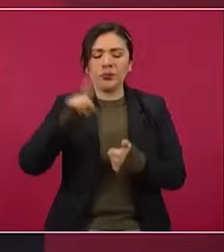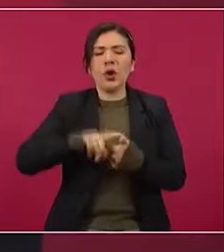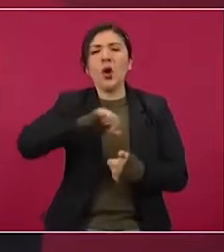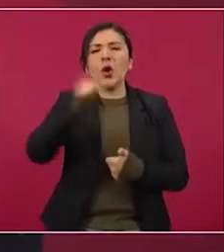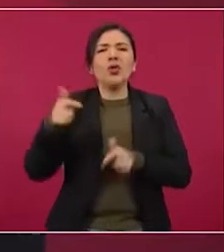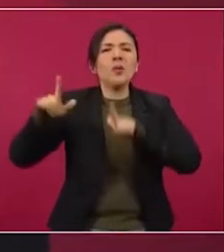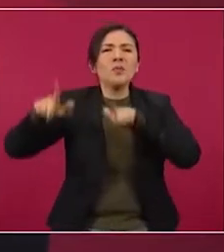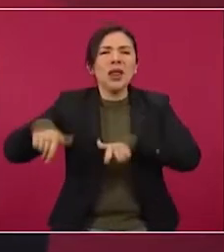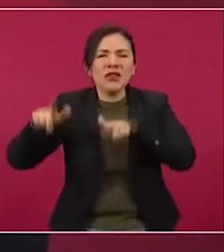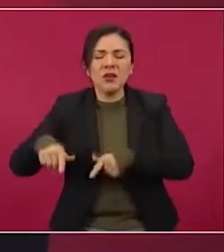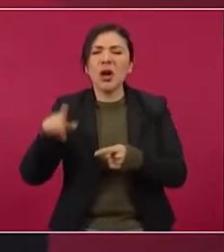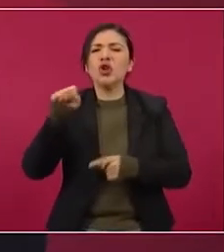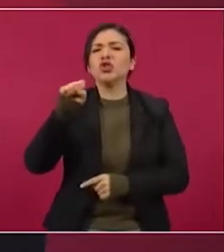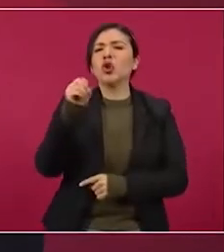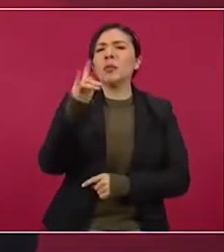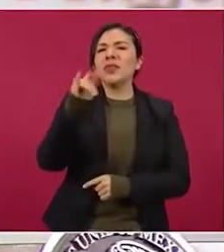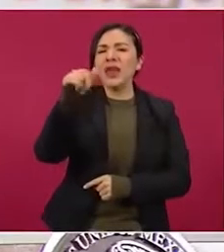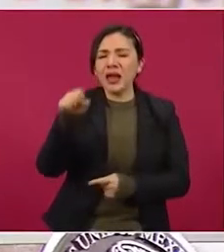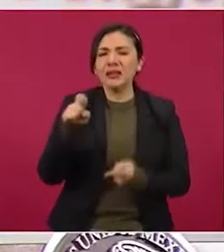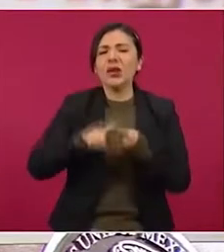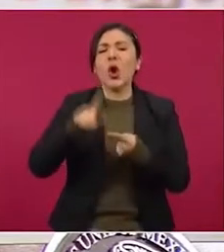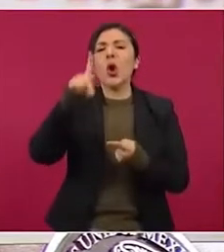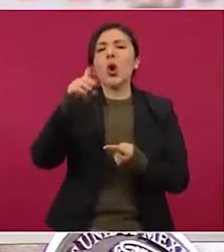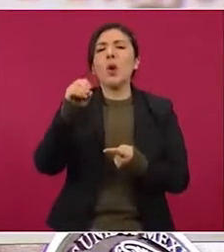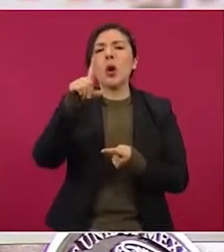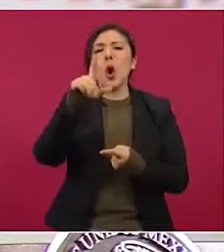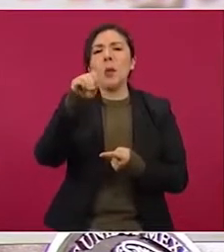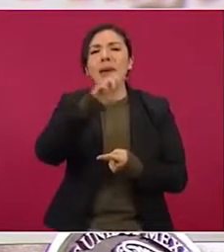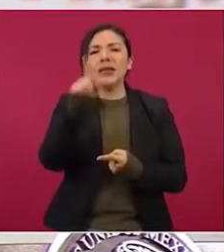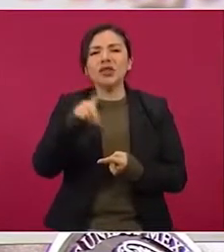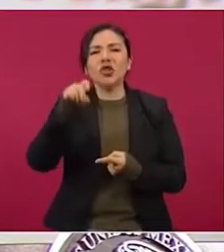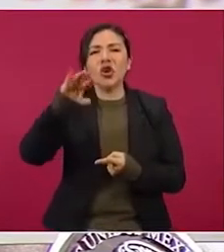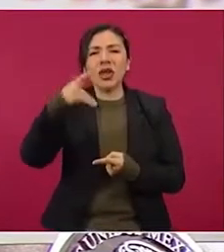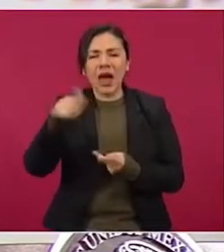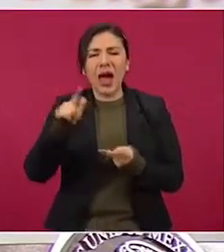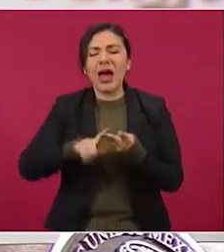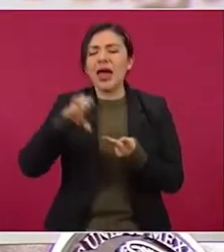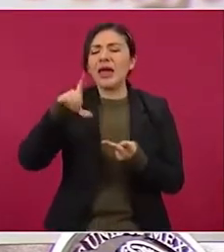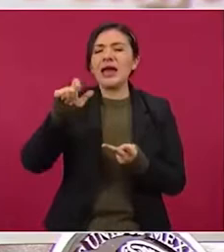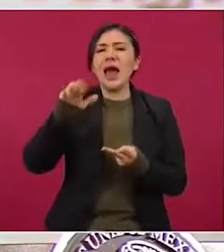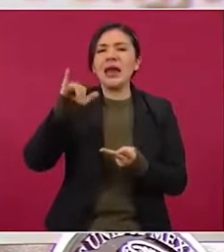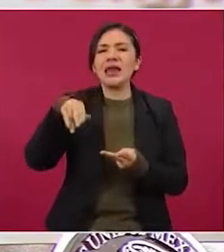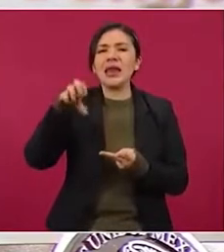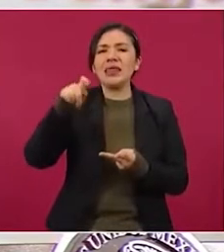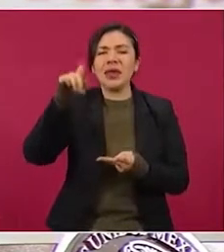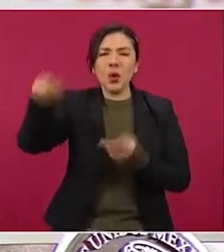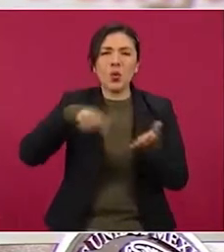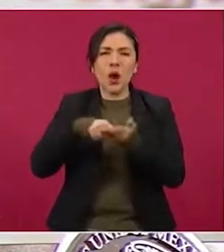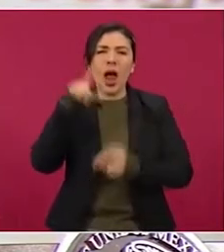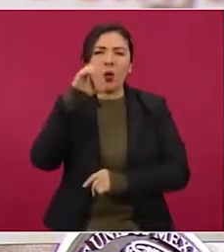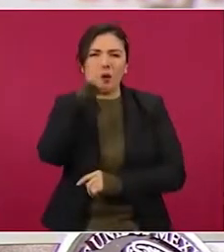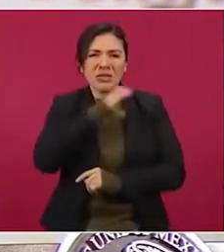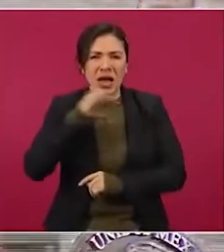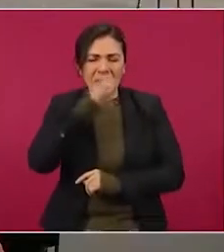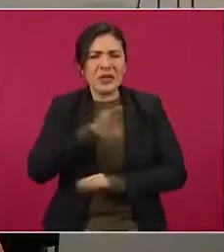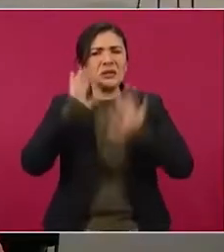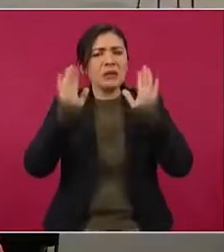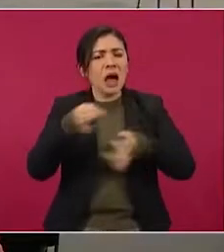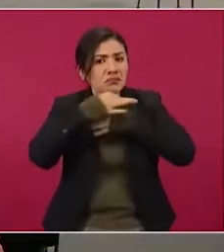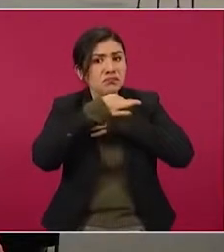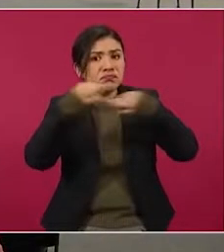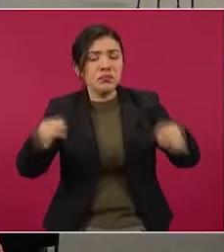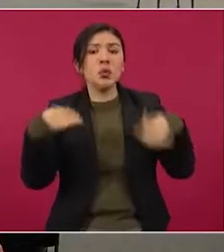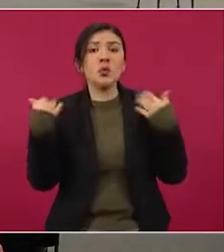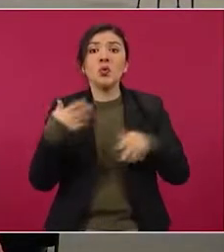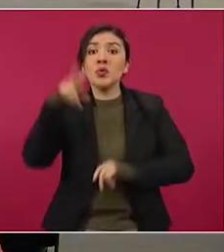Lista, Sopitas, López Dóriga y El Clarinete Aguascalientes, publicaron notas denunciando la